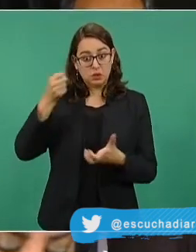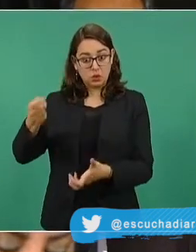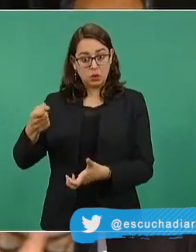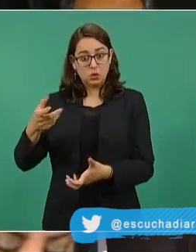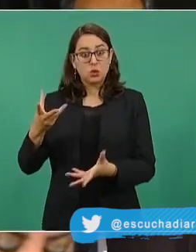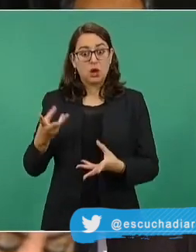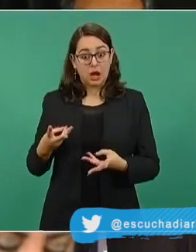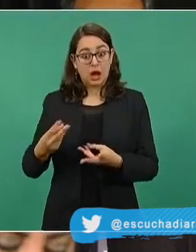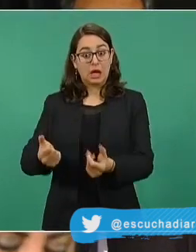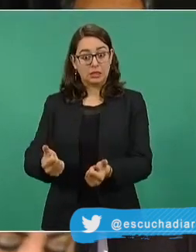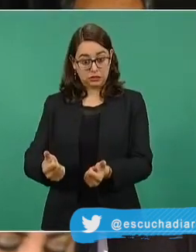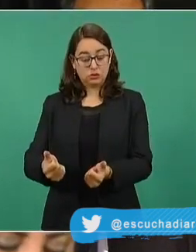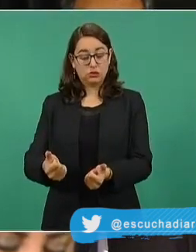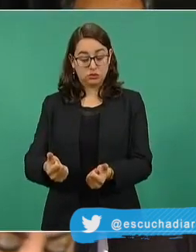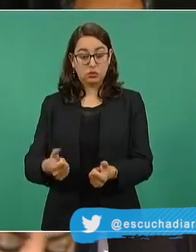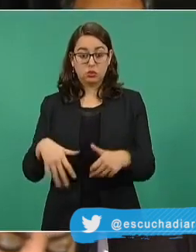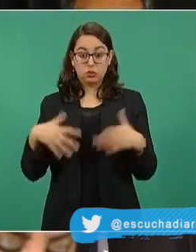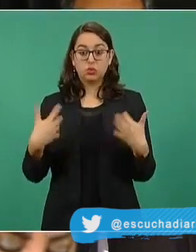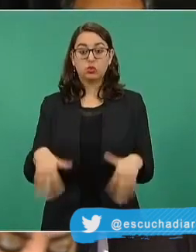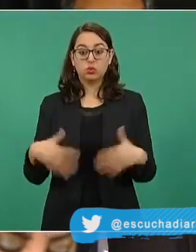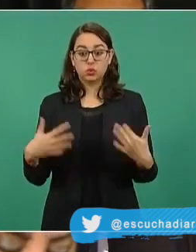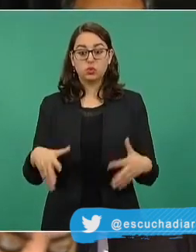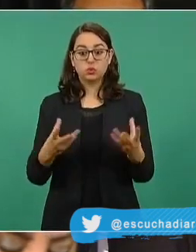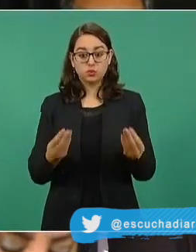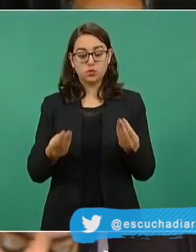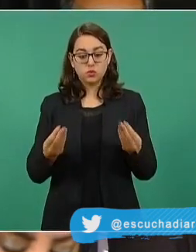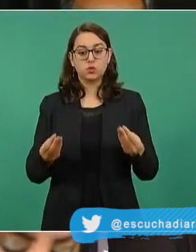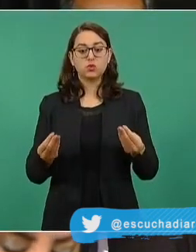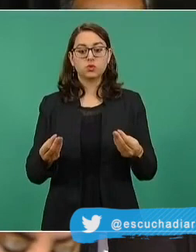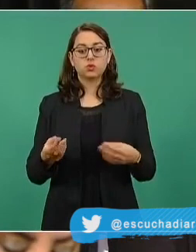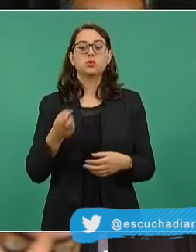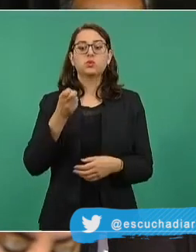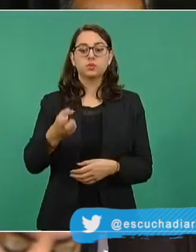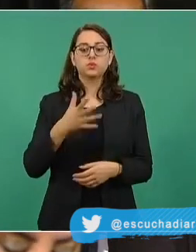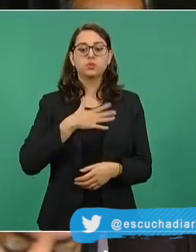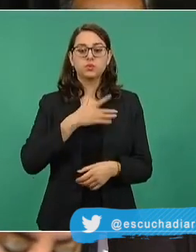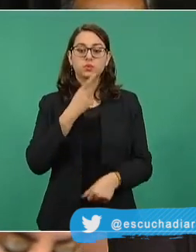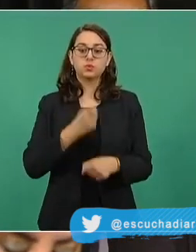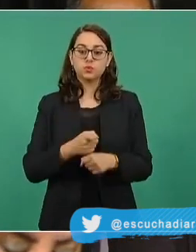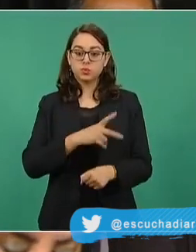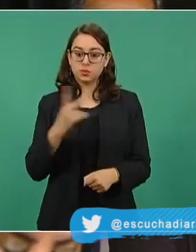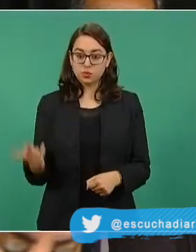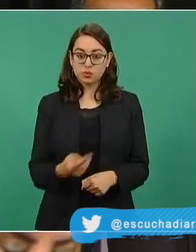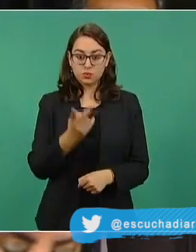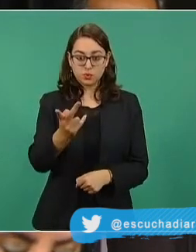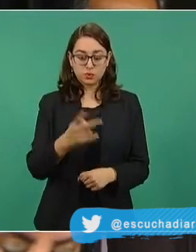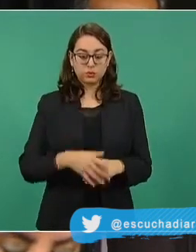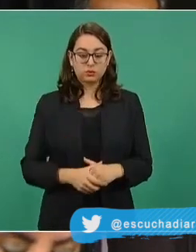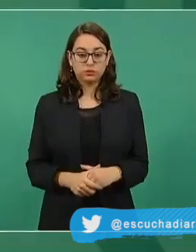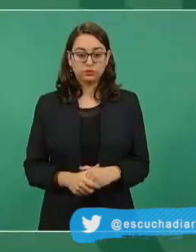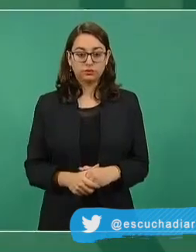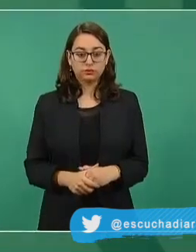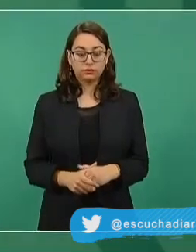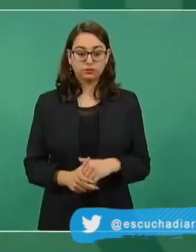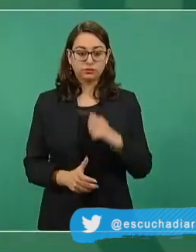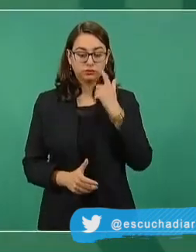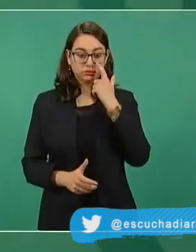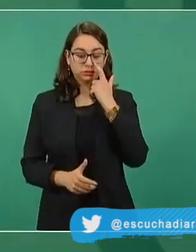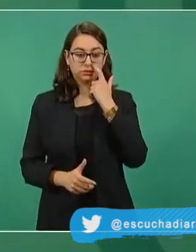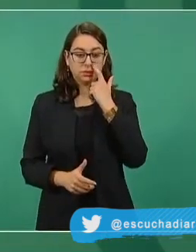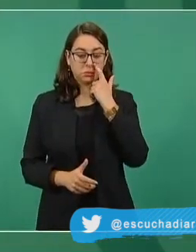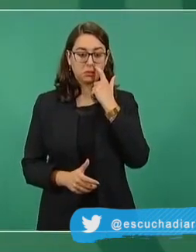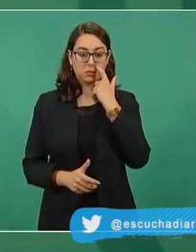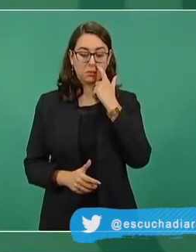vacuna Patria avanza satisfactoriamente y anuncia que fueron autorizados 180 millones de pesos para su desarrollo.